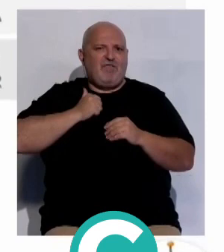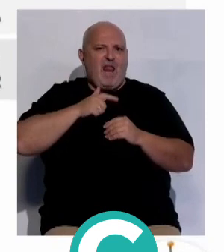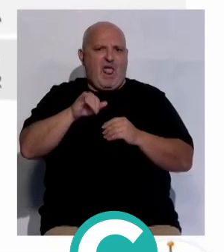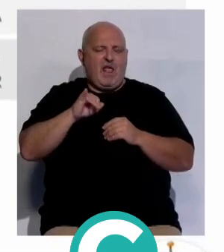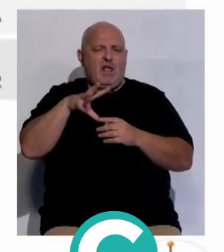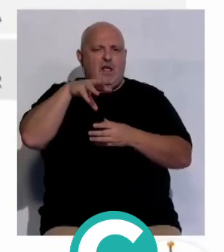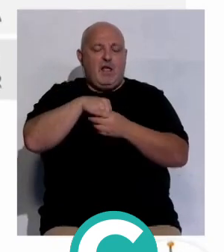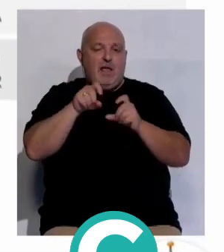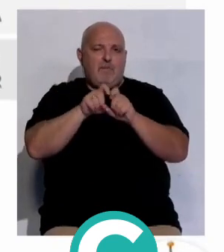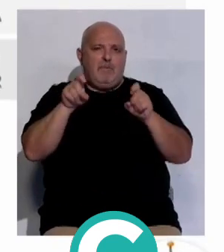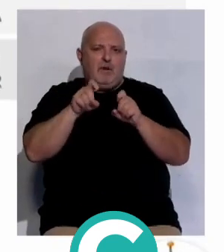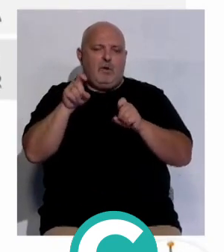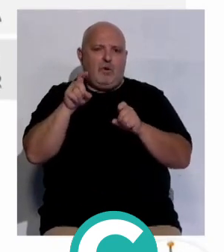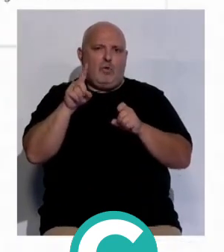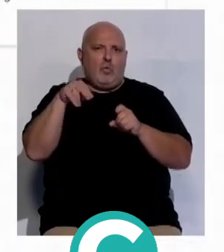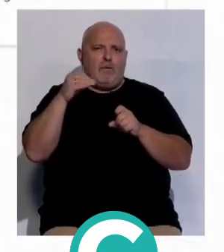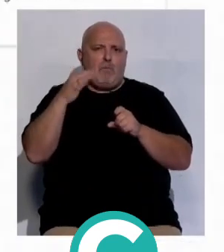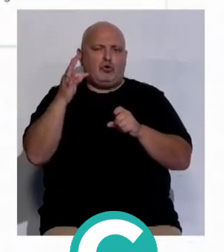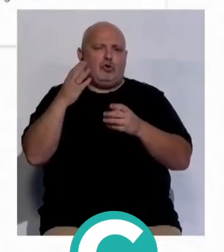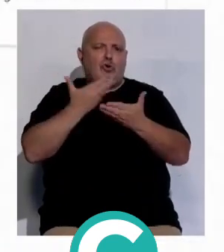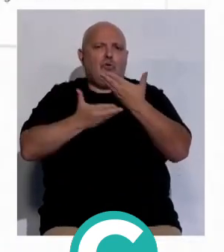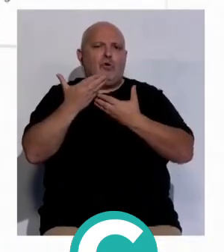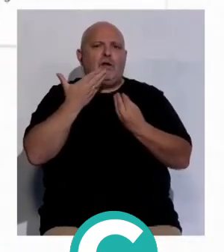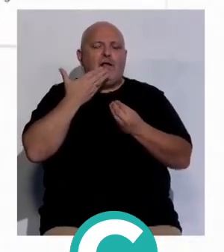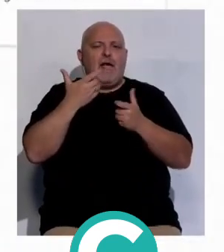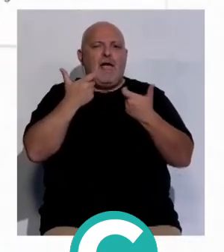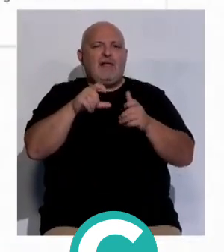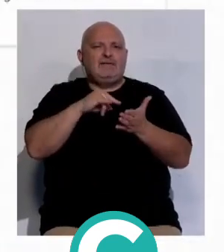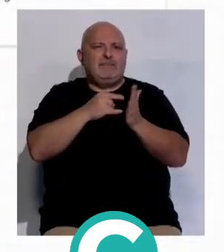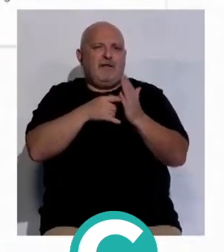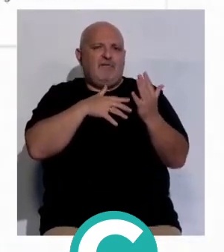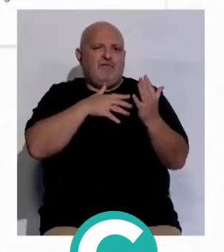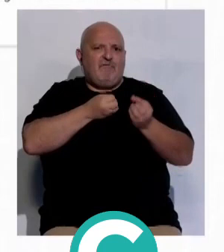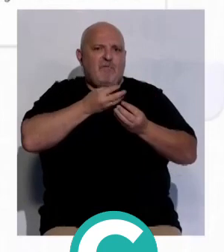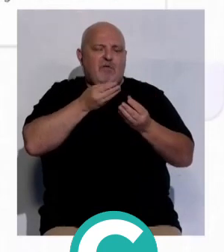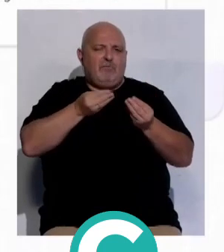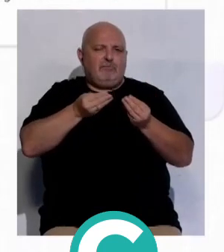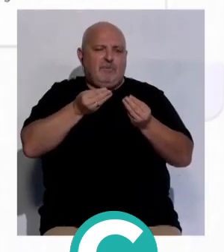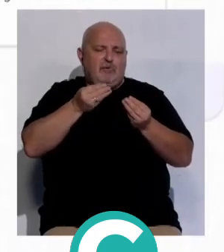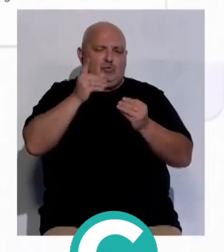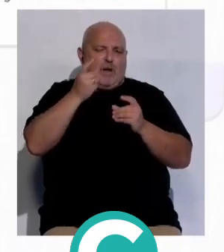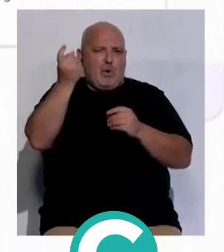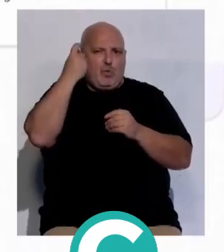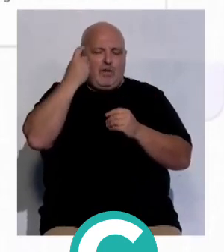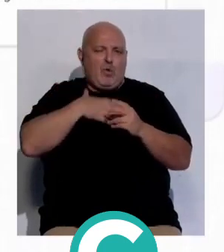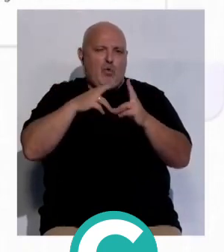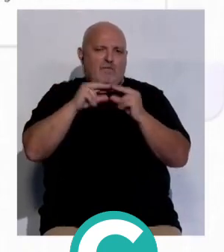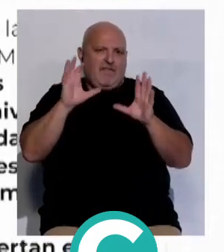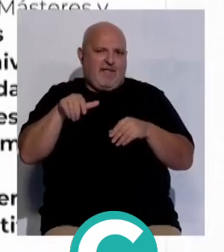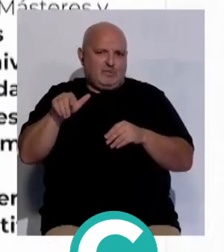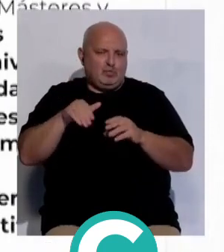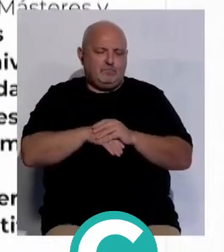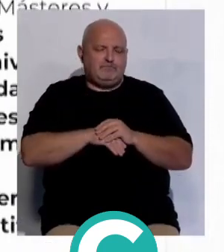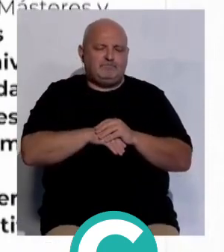instalado por la empresa 1MillionBot en colaboración con el área de sistemas de información y del área de atención al alumnado de la Universidad de